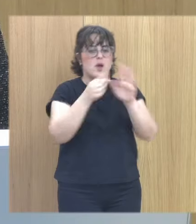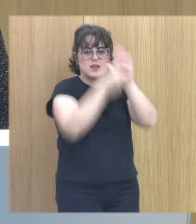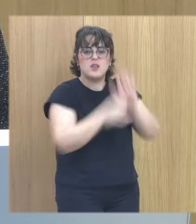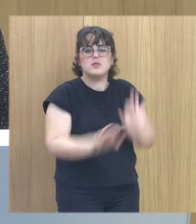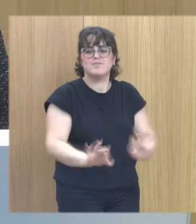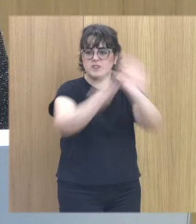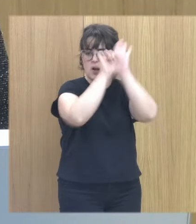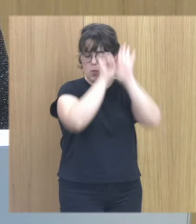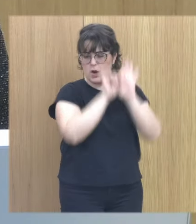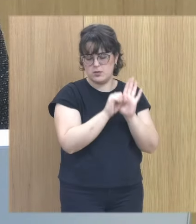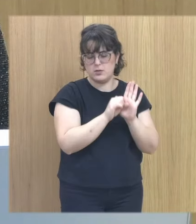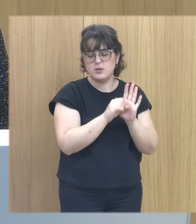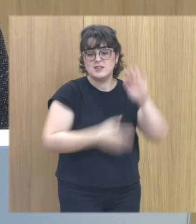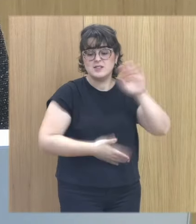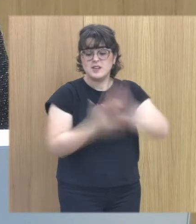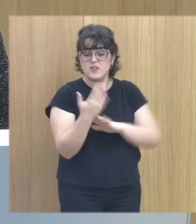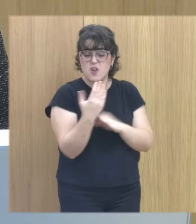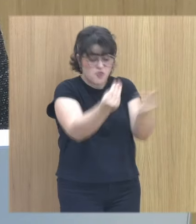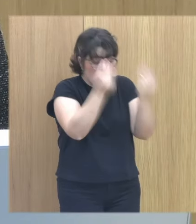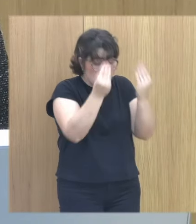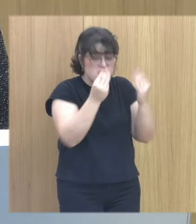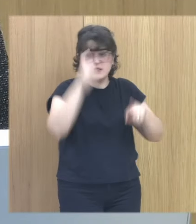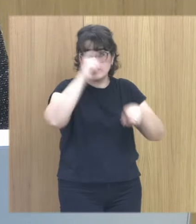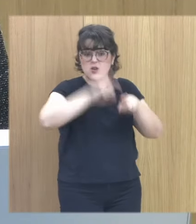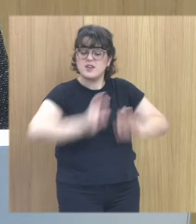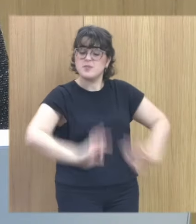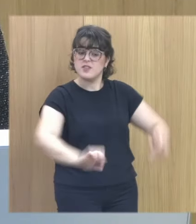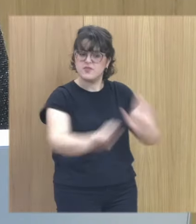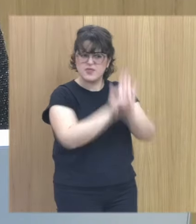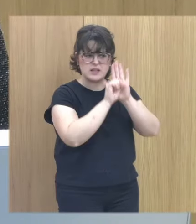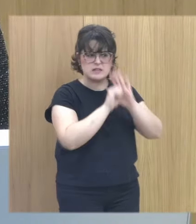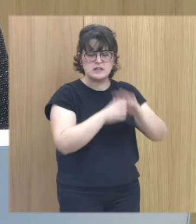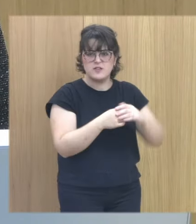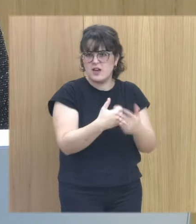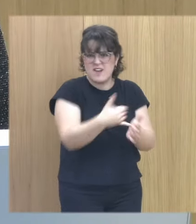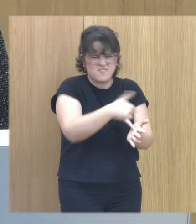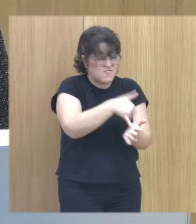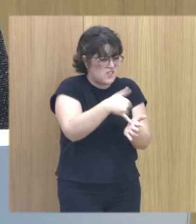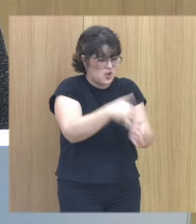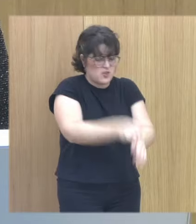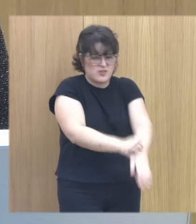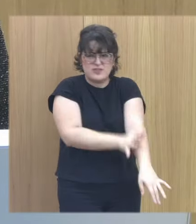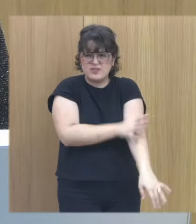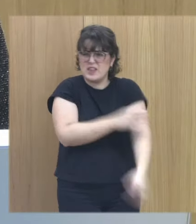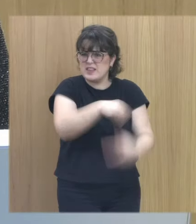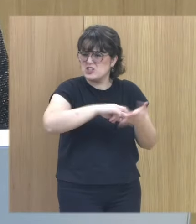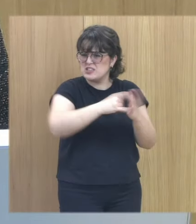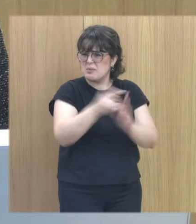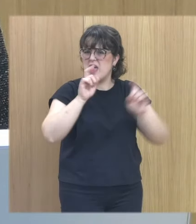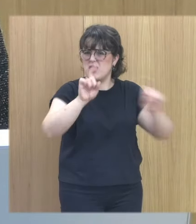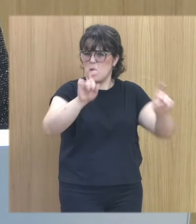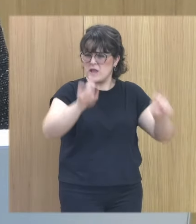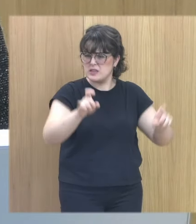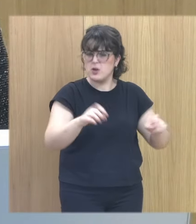la falta de formación en psicología del trauma es espeluznante en todo el sistema y cuando